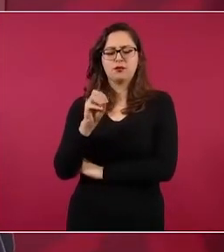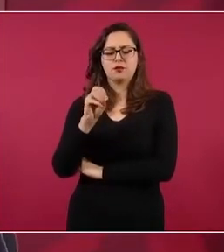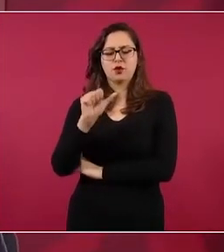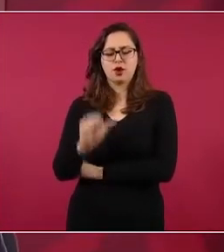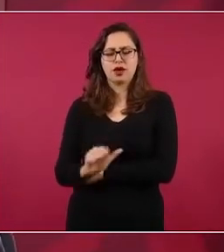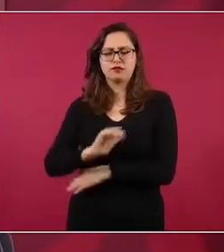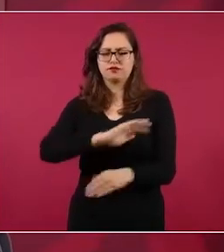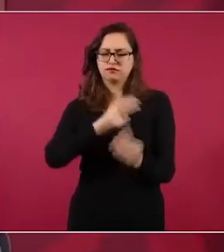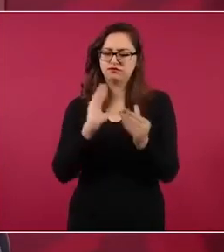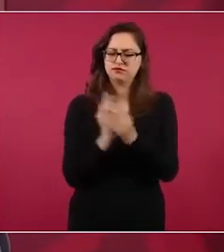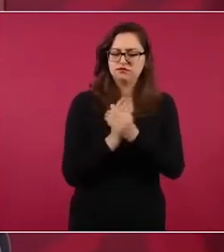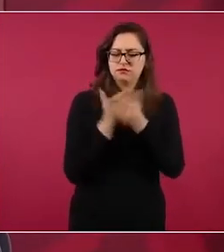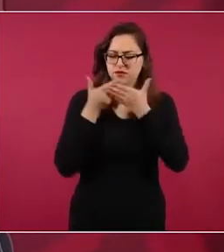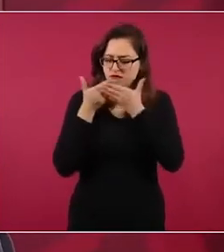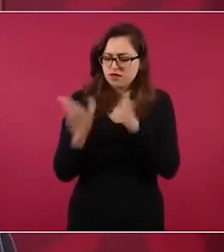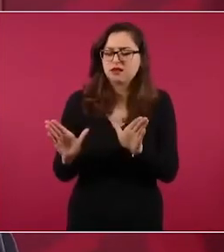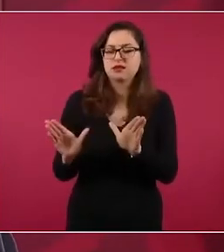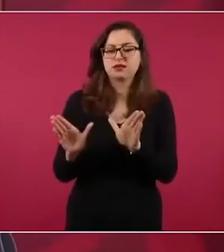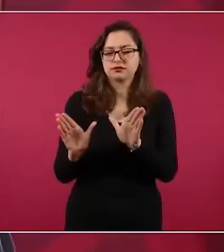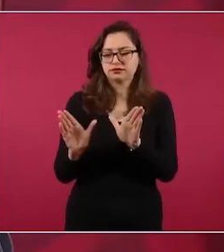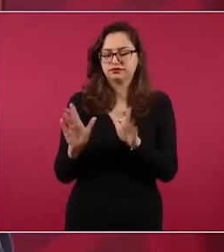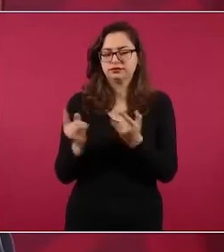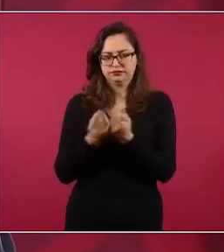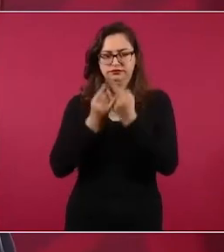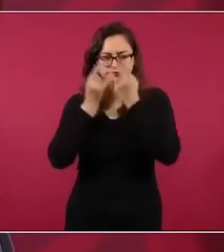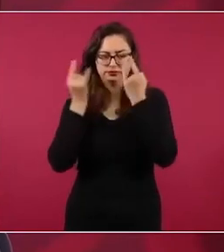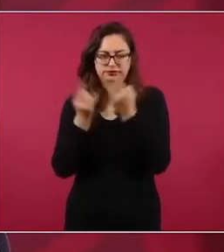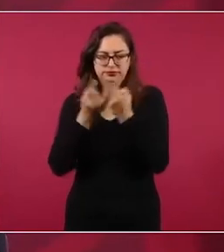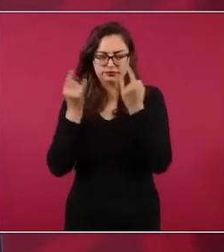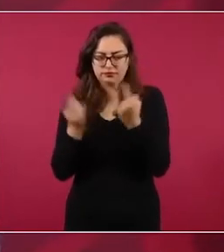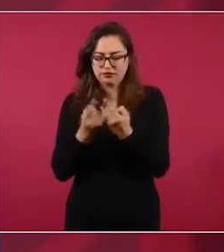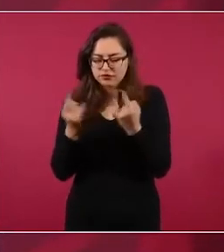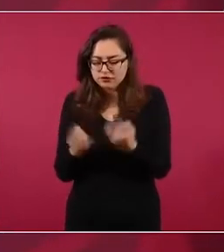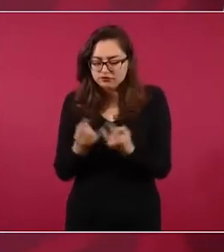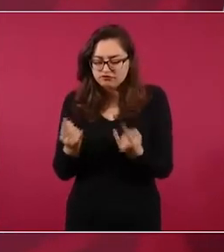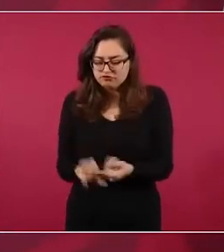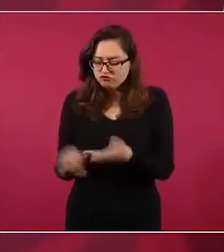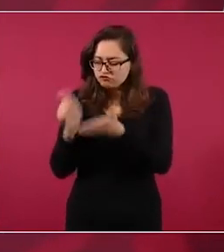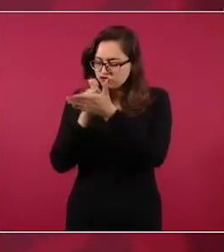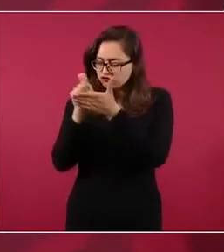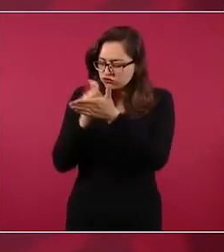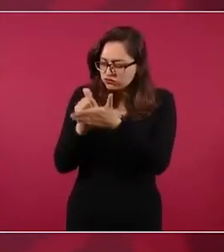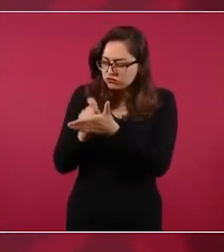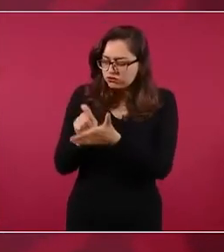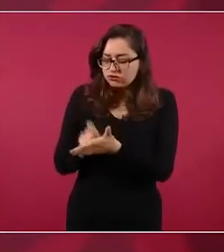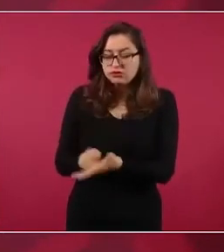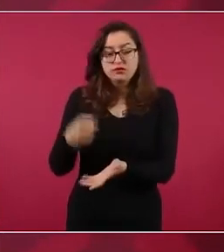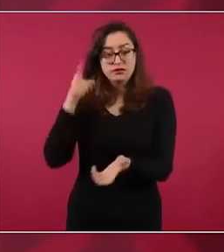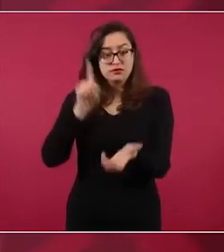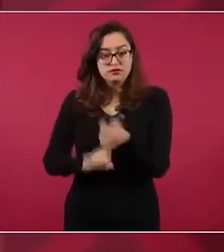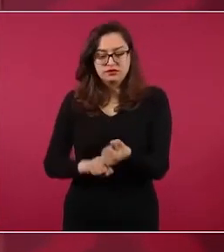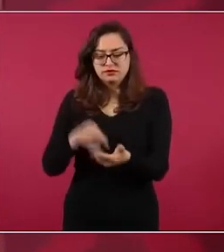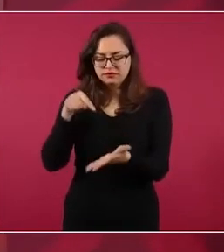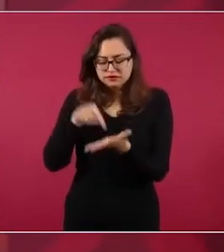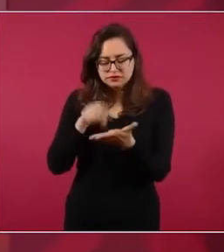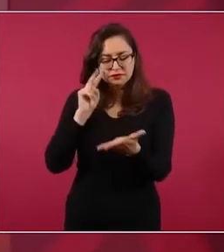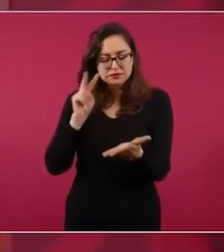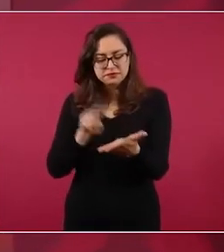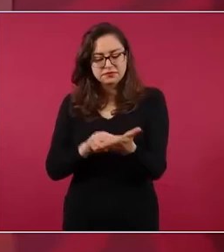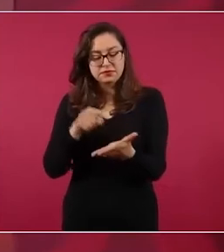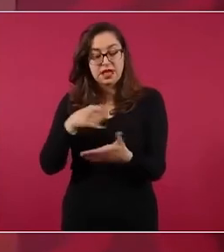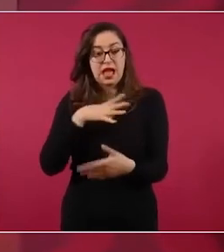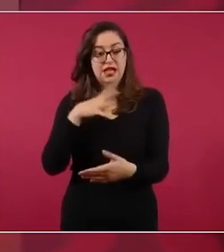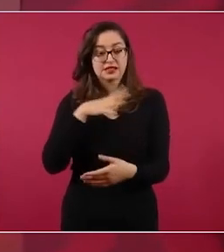aparece una cooperación, cheque